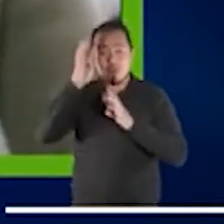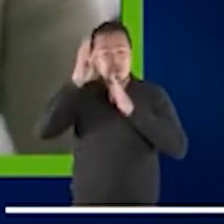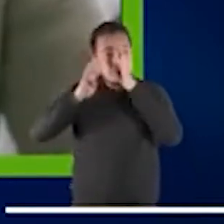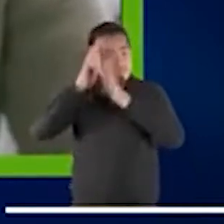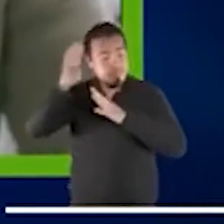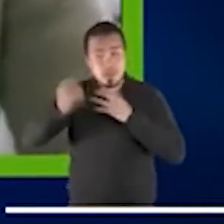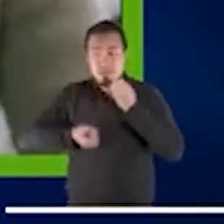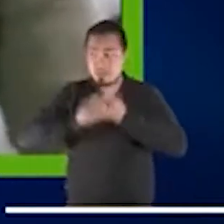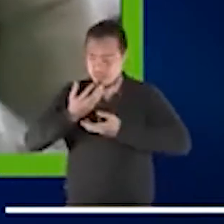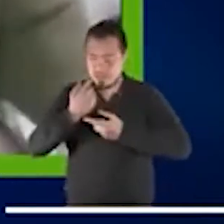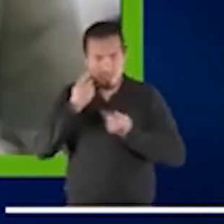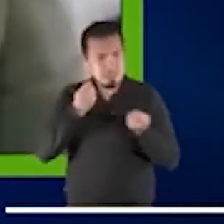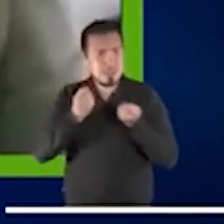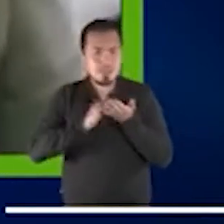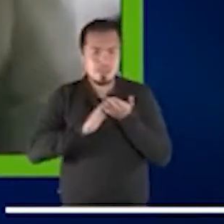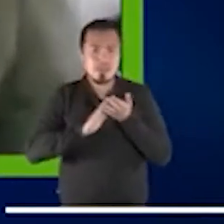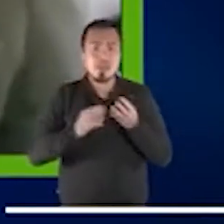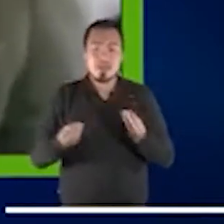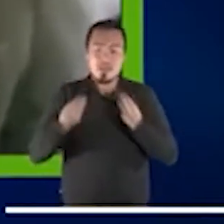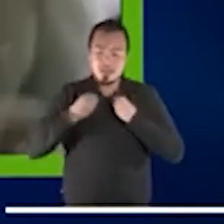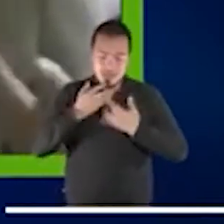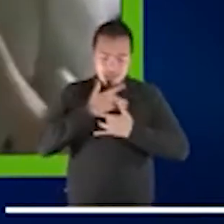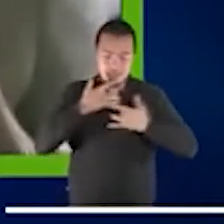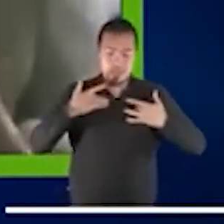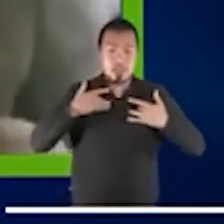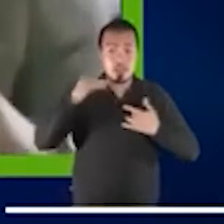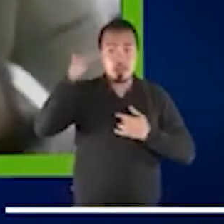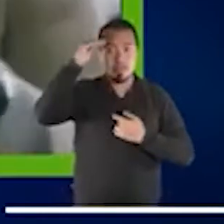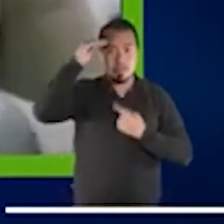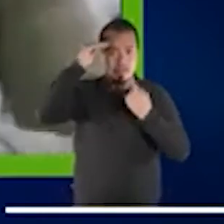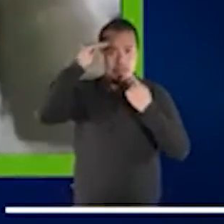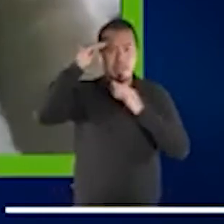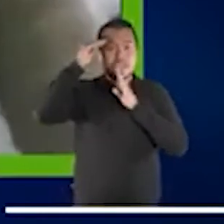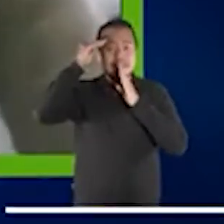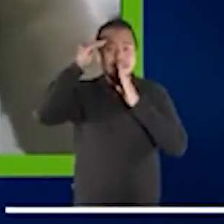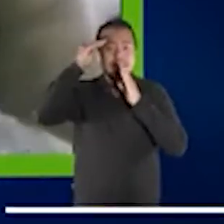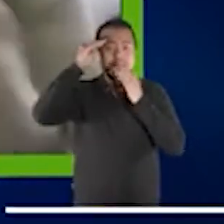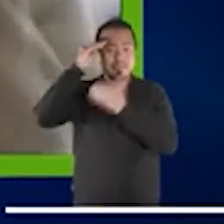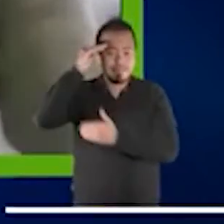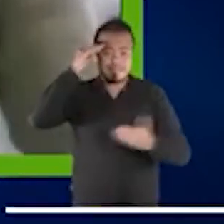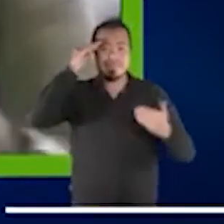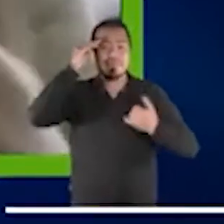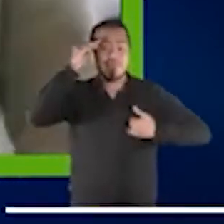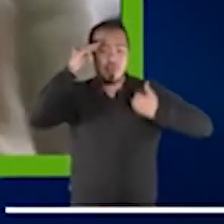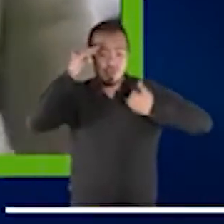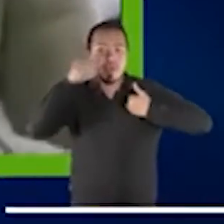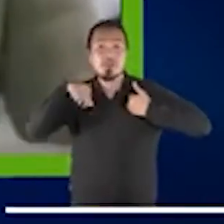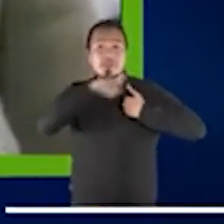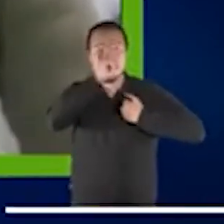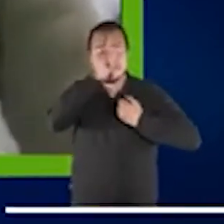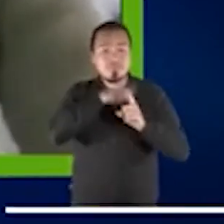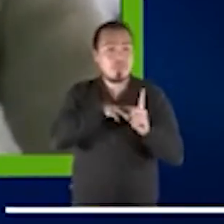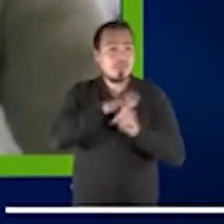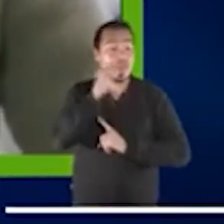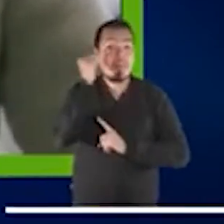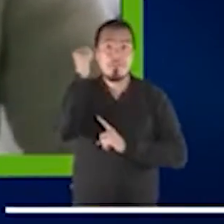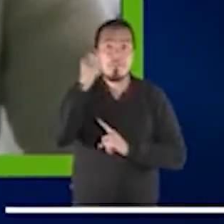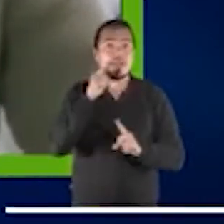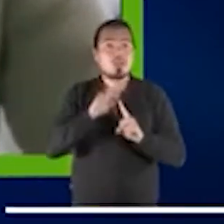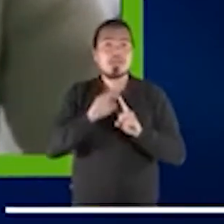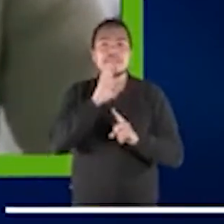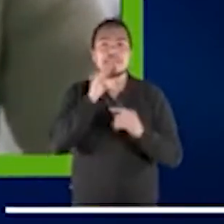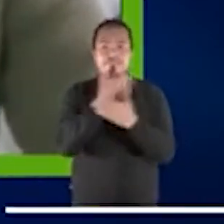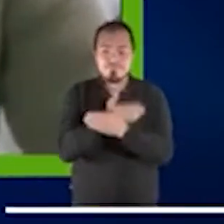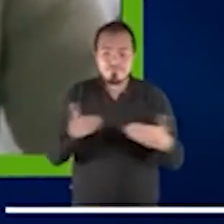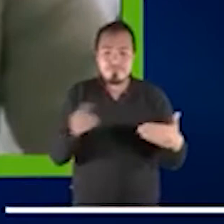preservar la salud mental de niños y niñas y adolescentes. También cómo se ha visto afectado el derecho al ocio, al juego de los